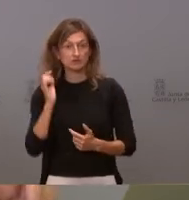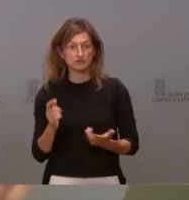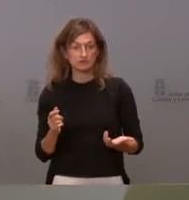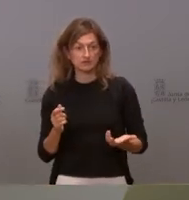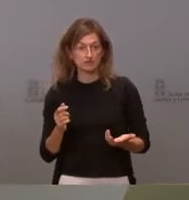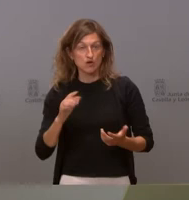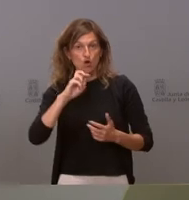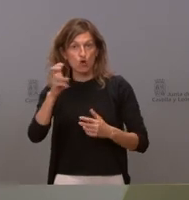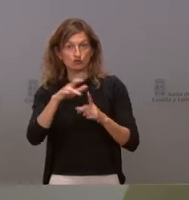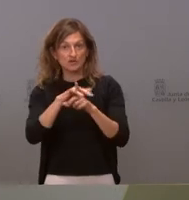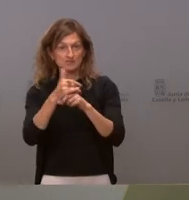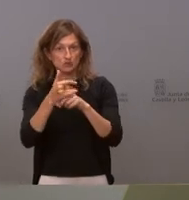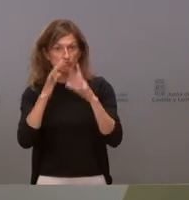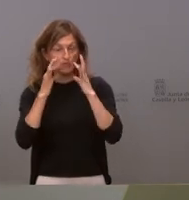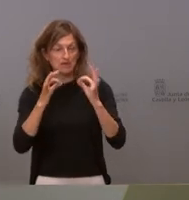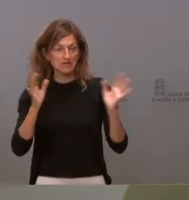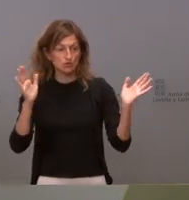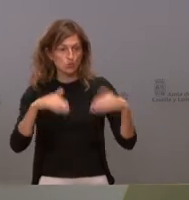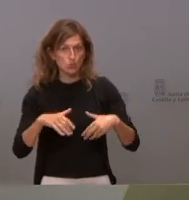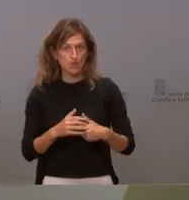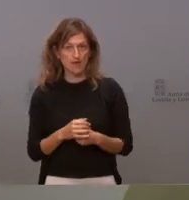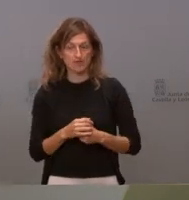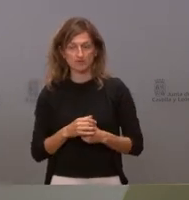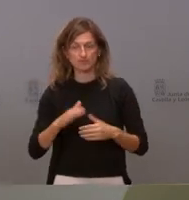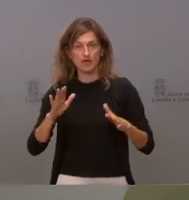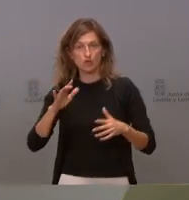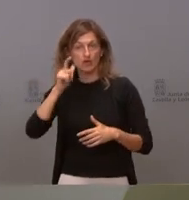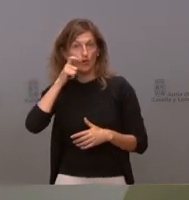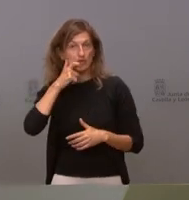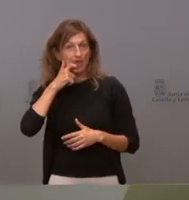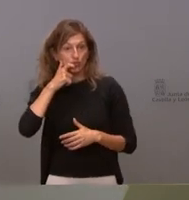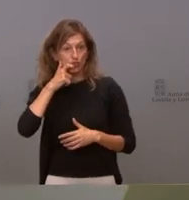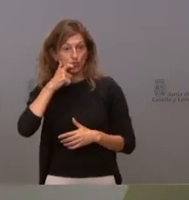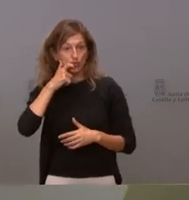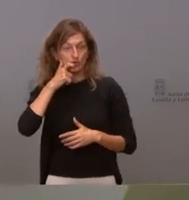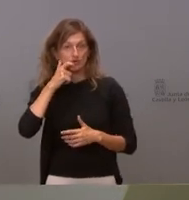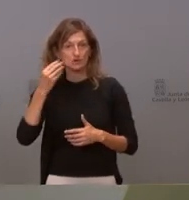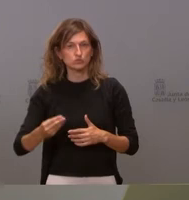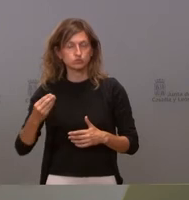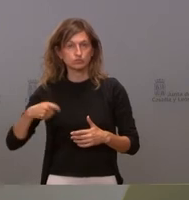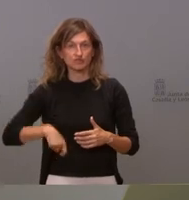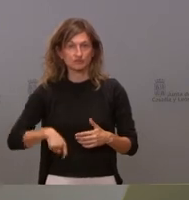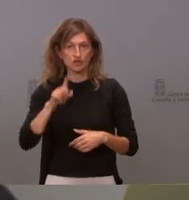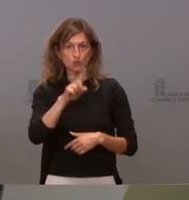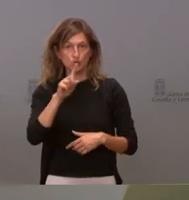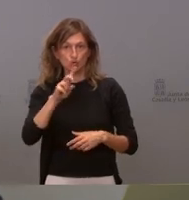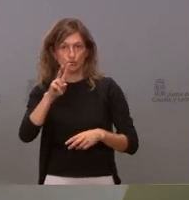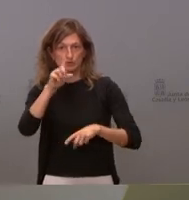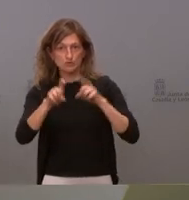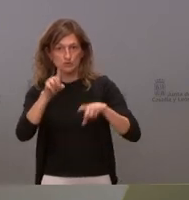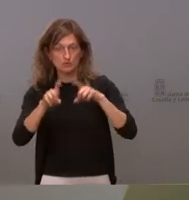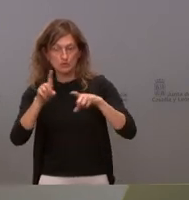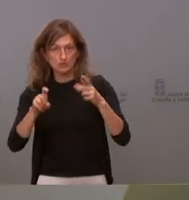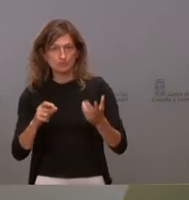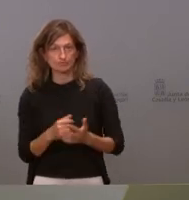ninguna otra circunstancia de peligro a pesar de que el operador la operadora que son excelentes profesionales del 1 o 2 interrogan al